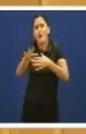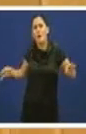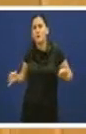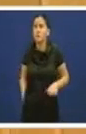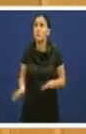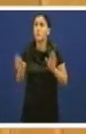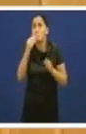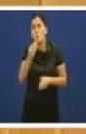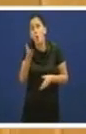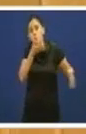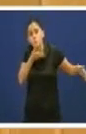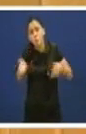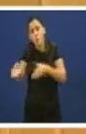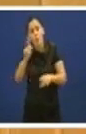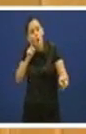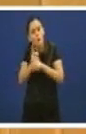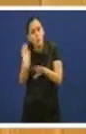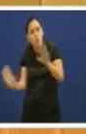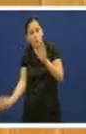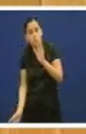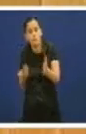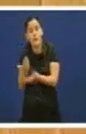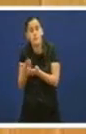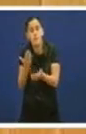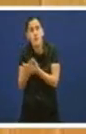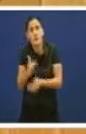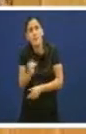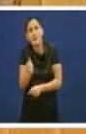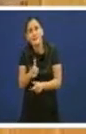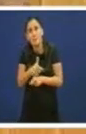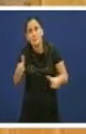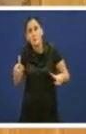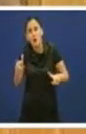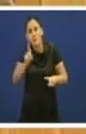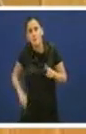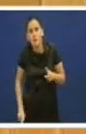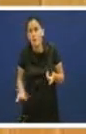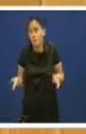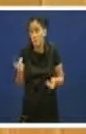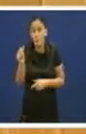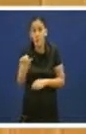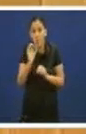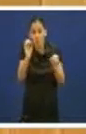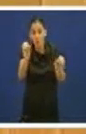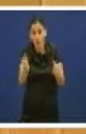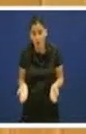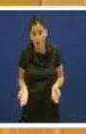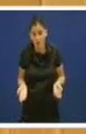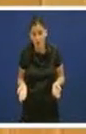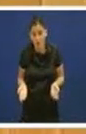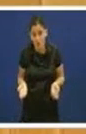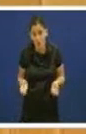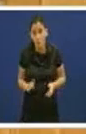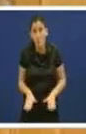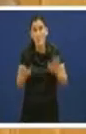a garantir e a incrementar a cualificación deste sector. Cale o custe? Cero. O único que hai que ter